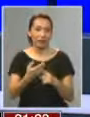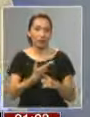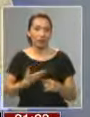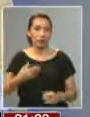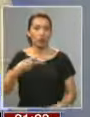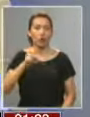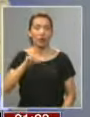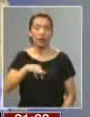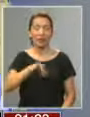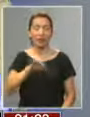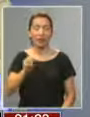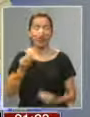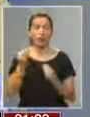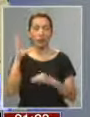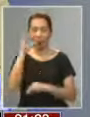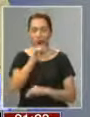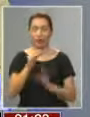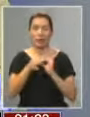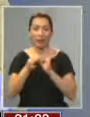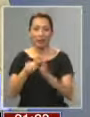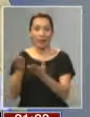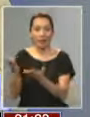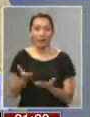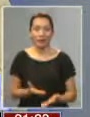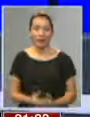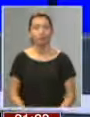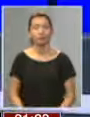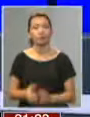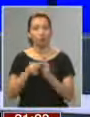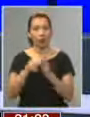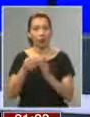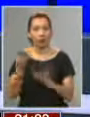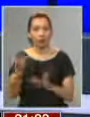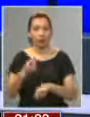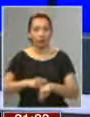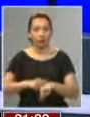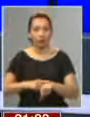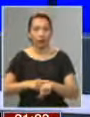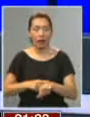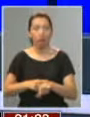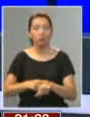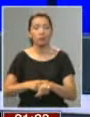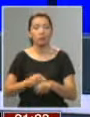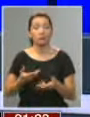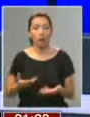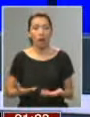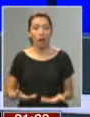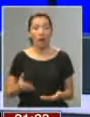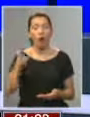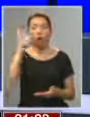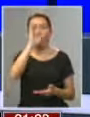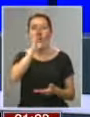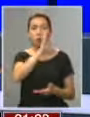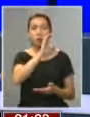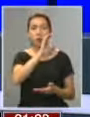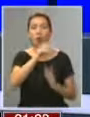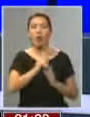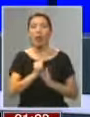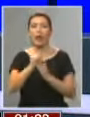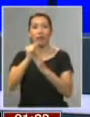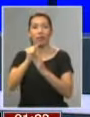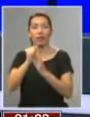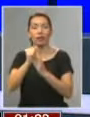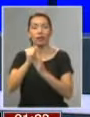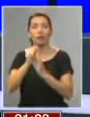Buenas noches. Buenas noches, un agrado y gracias por la invitación. Gracias por su tiempo. ¿Es momento de buscar el liderazgo